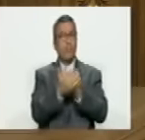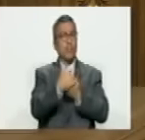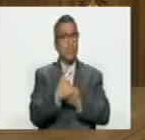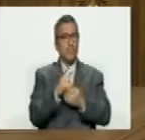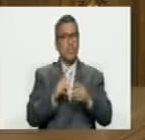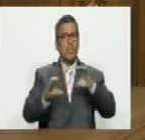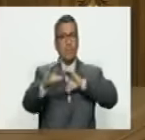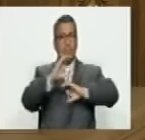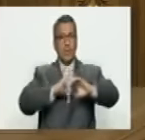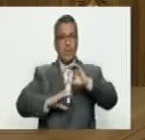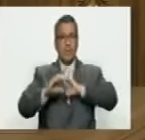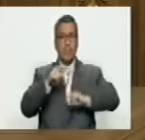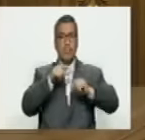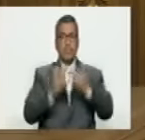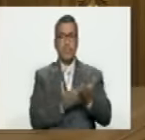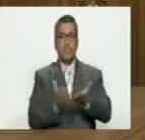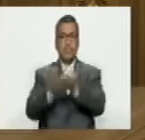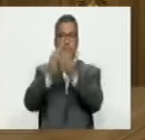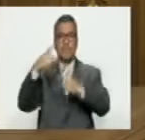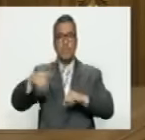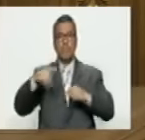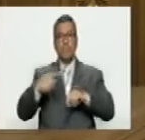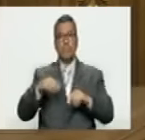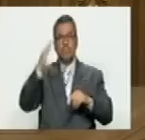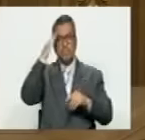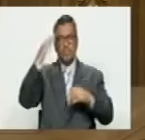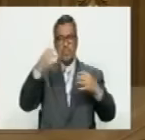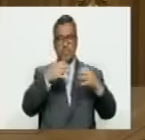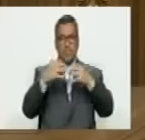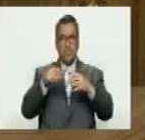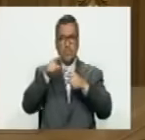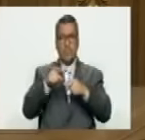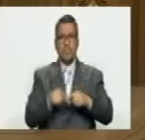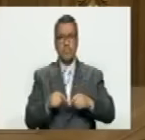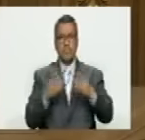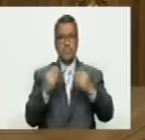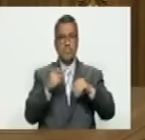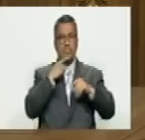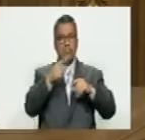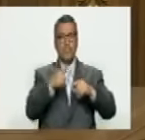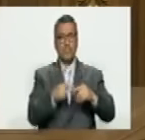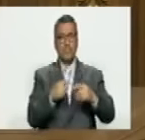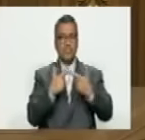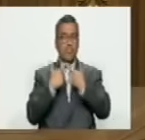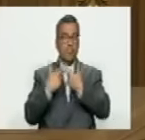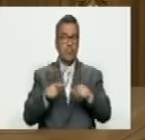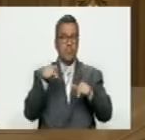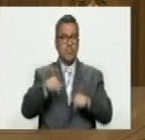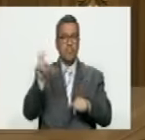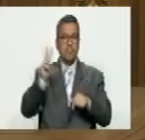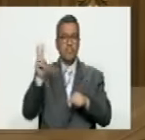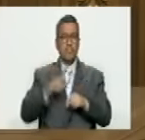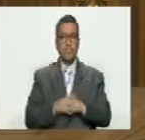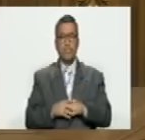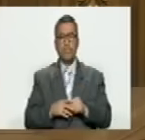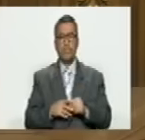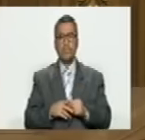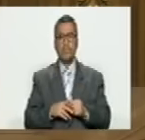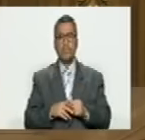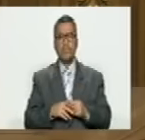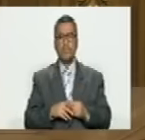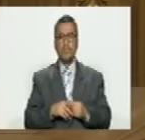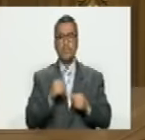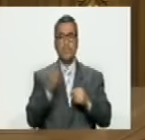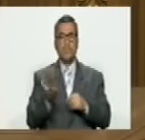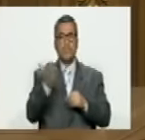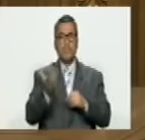la ciencia al servicio de la democracia que ellos estaban luchando con su ciencia estadística por la libertad de Venezuela y